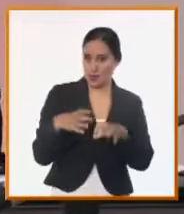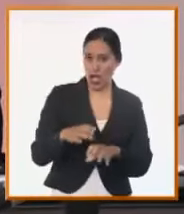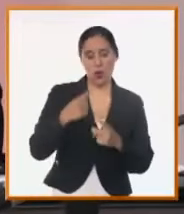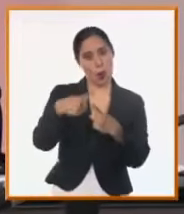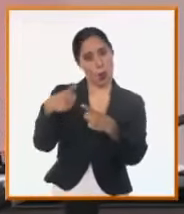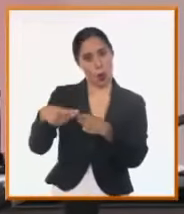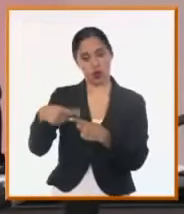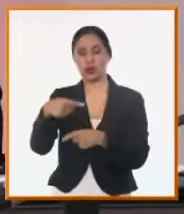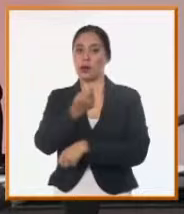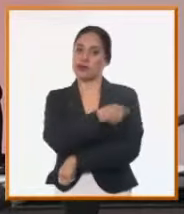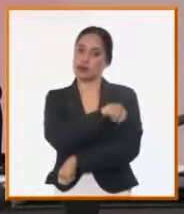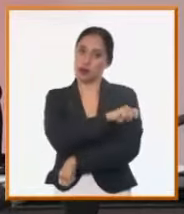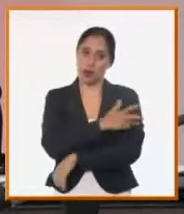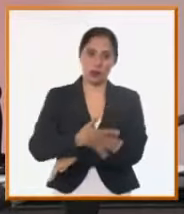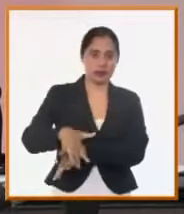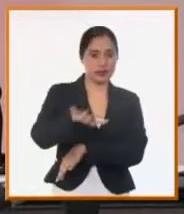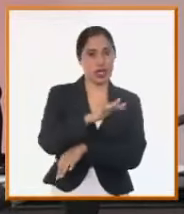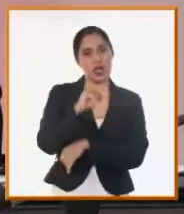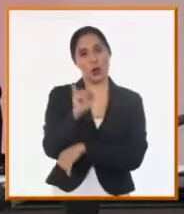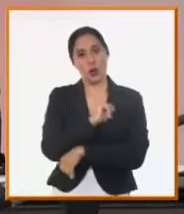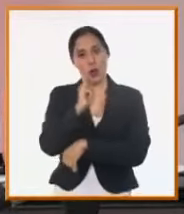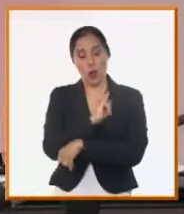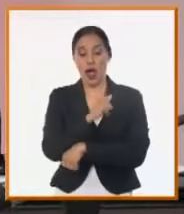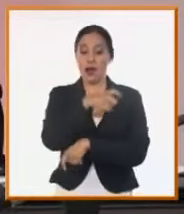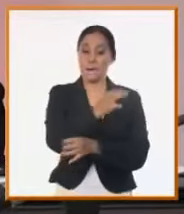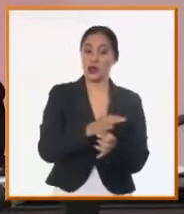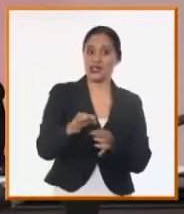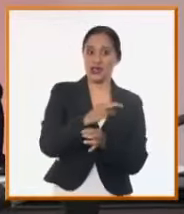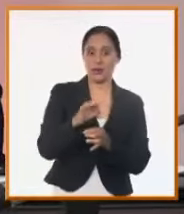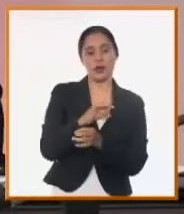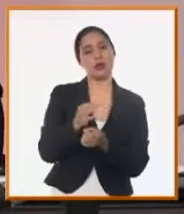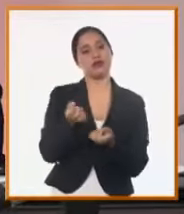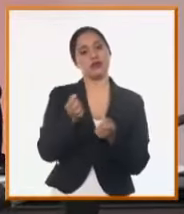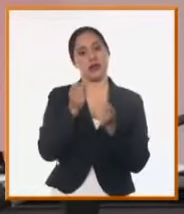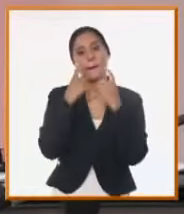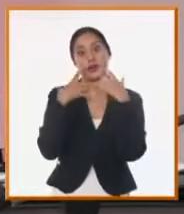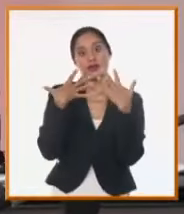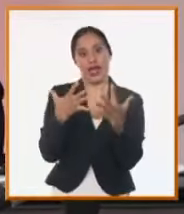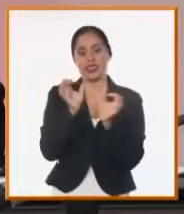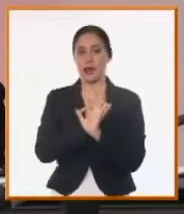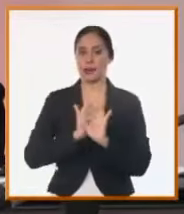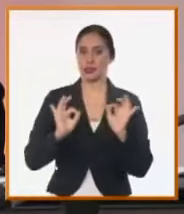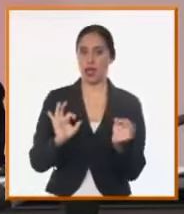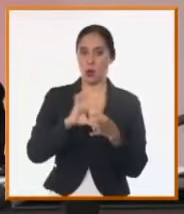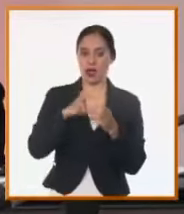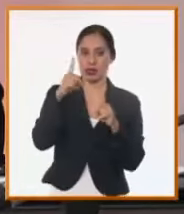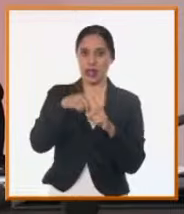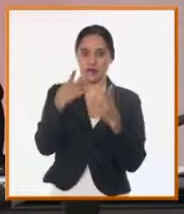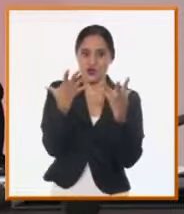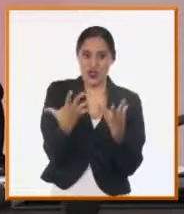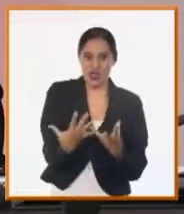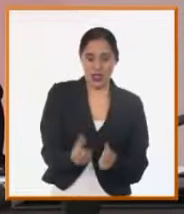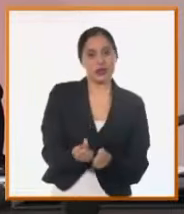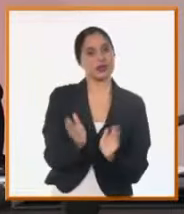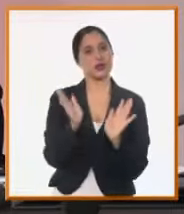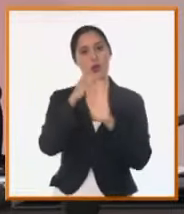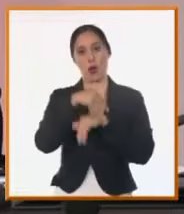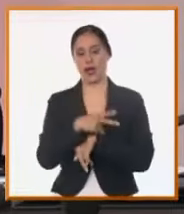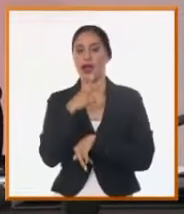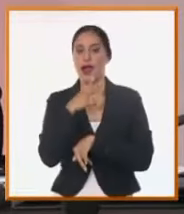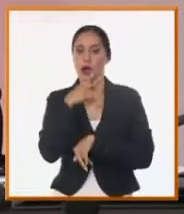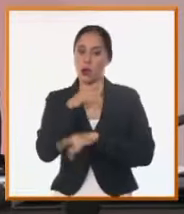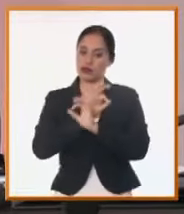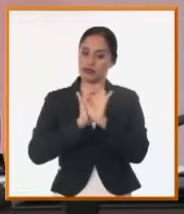país en general y, bueno, para un territorio como Guantánamo, que es un territorio bastante seco. Por supuesto, ahí las inversiones también son